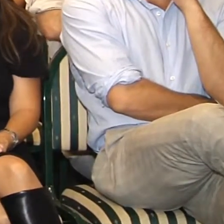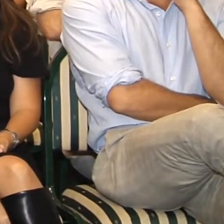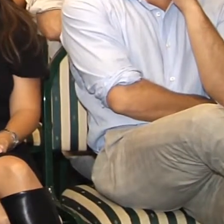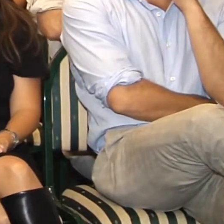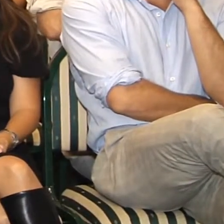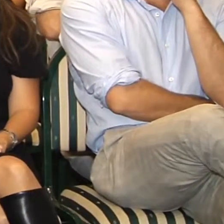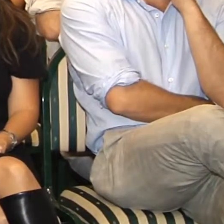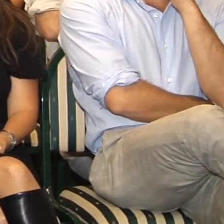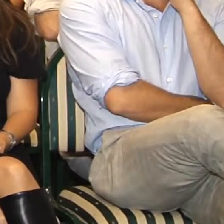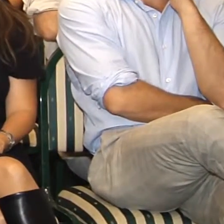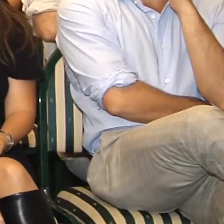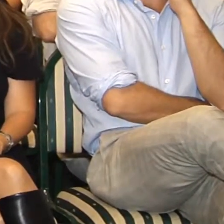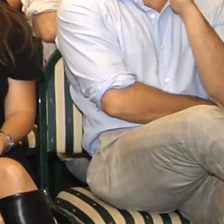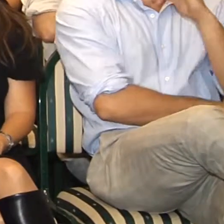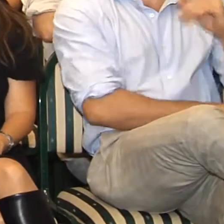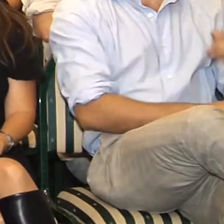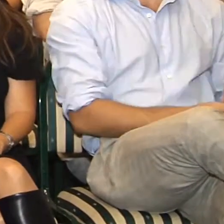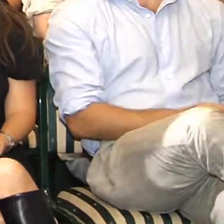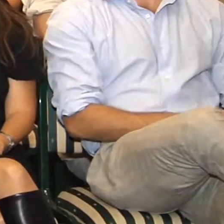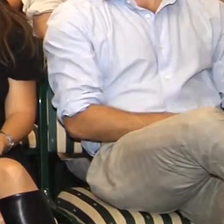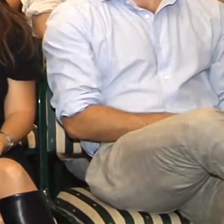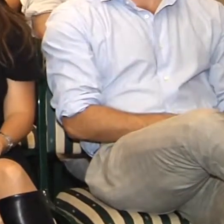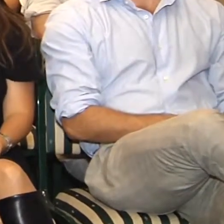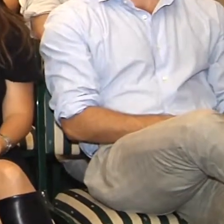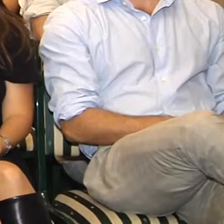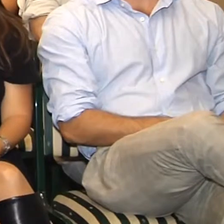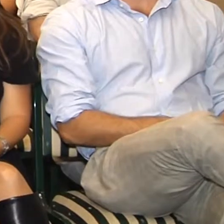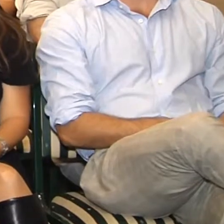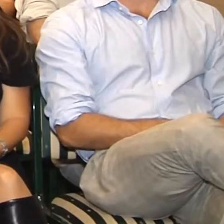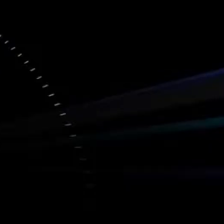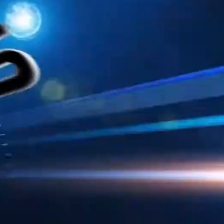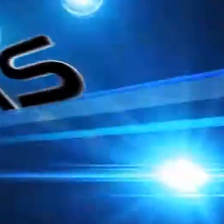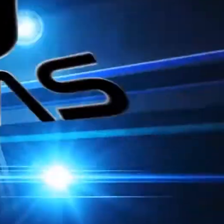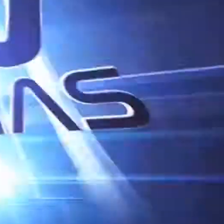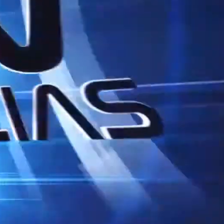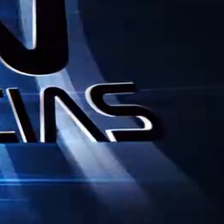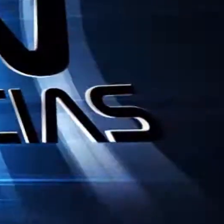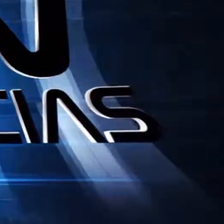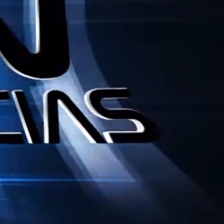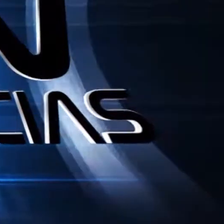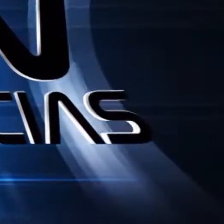No todos los sistemas están bien representados, faltan algunos y algunos tan solo.